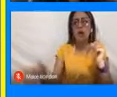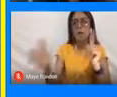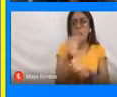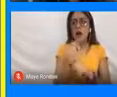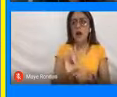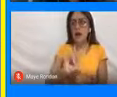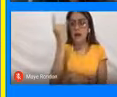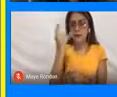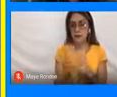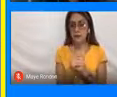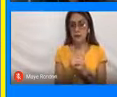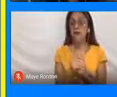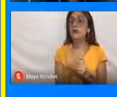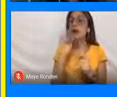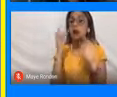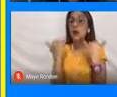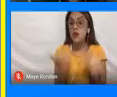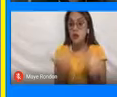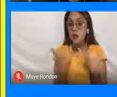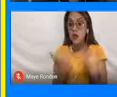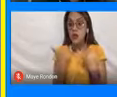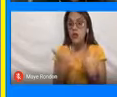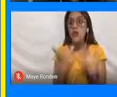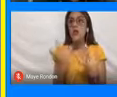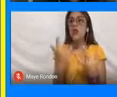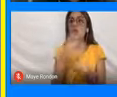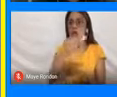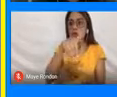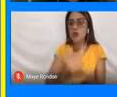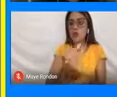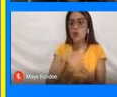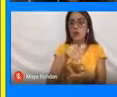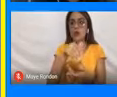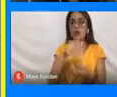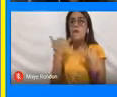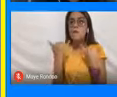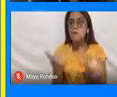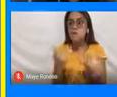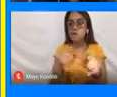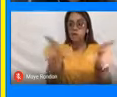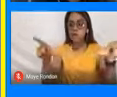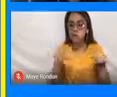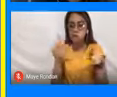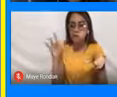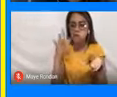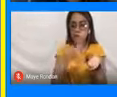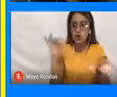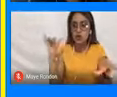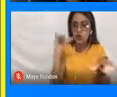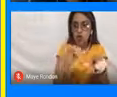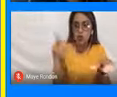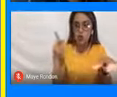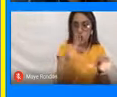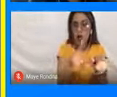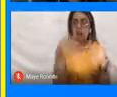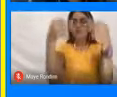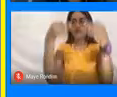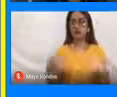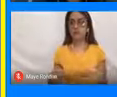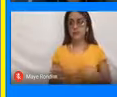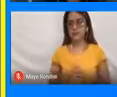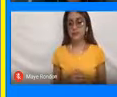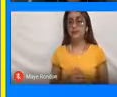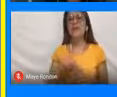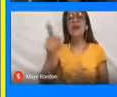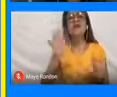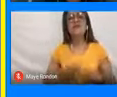En este caso, de posicionar a los destinos como destinos turísticos seguros, ¿cierto? Dentro de